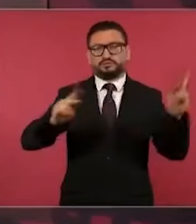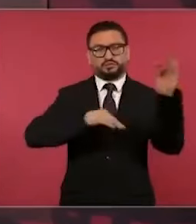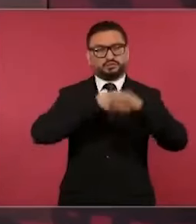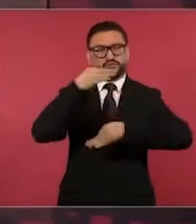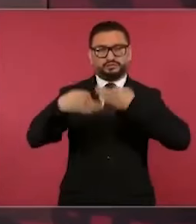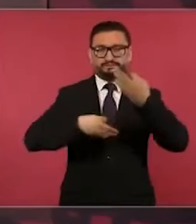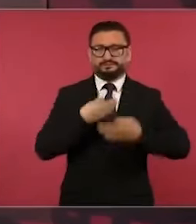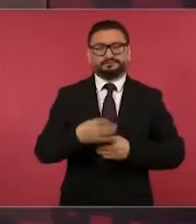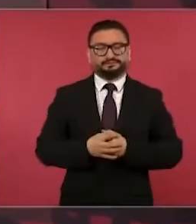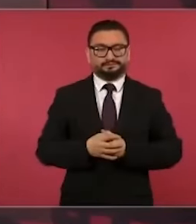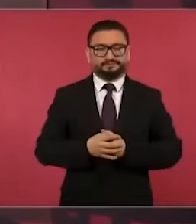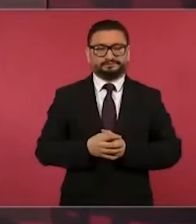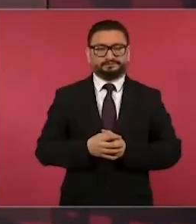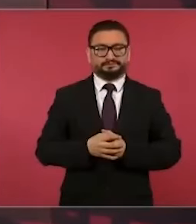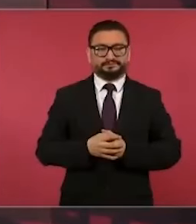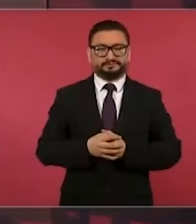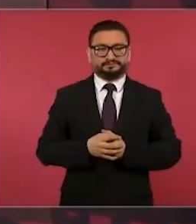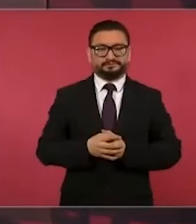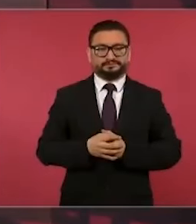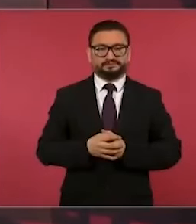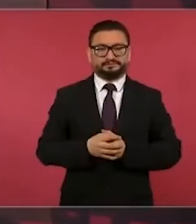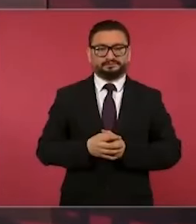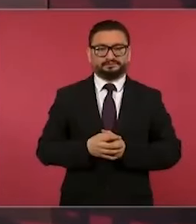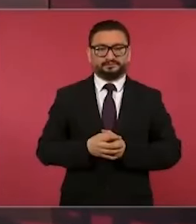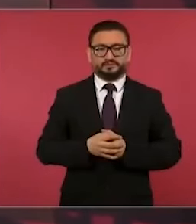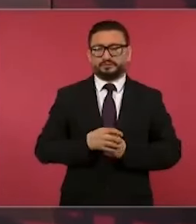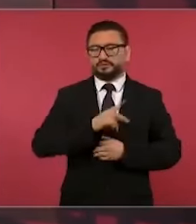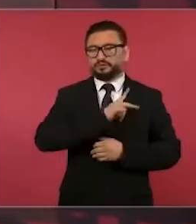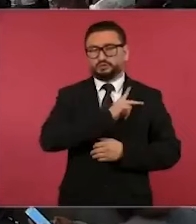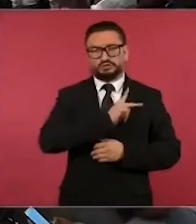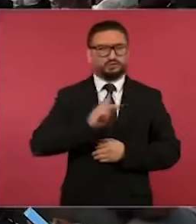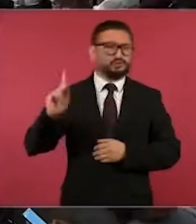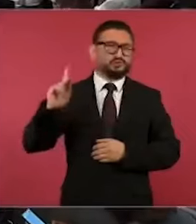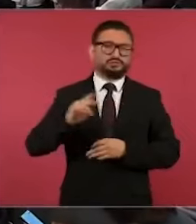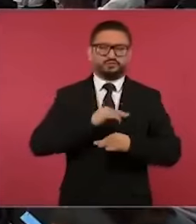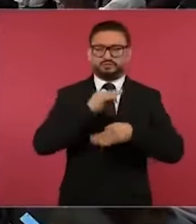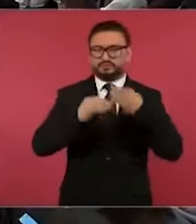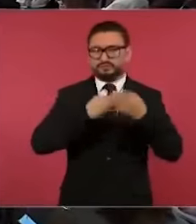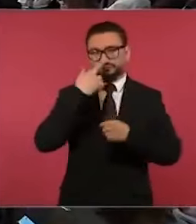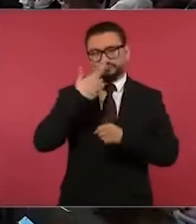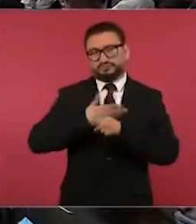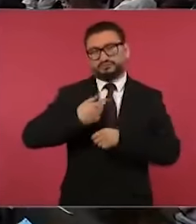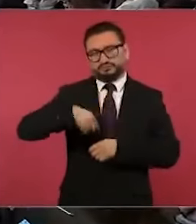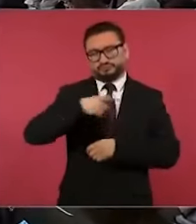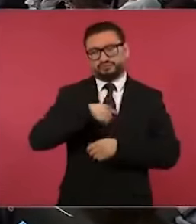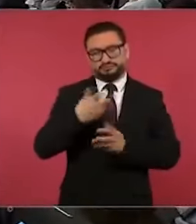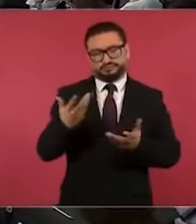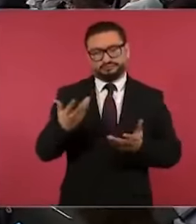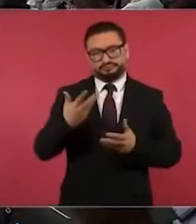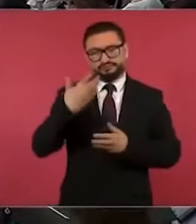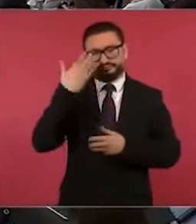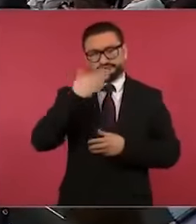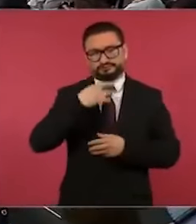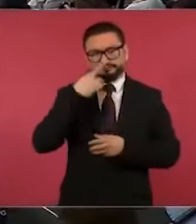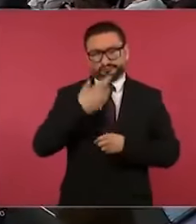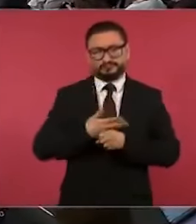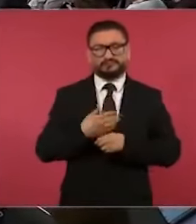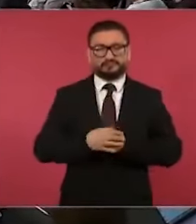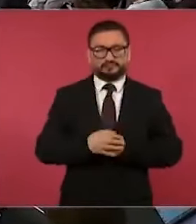todos y todos, es nuestra responsabilidad. Entonces, sí se está haciendo eso.